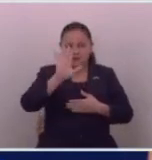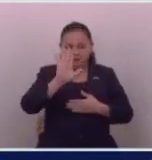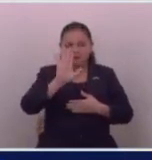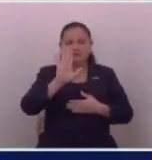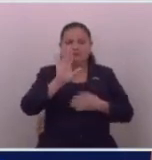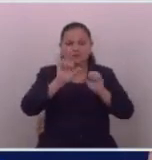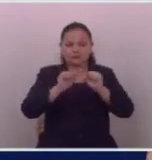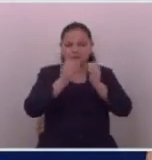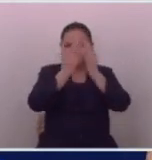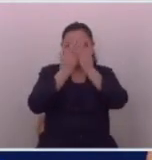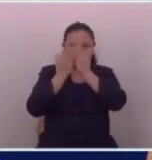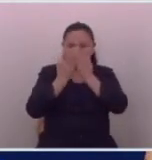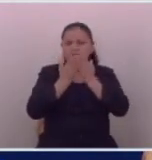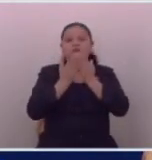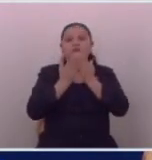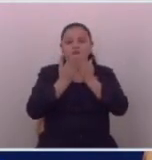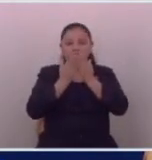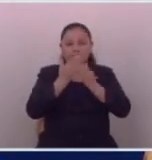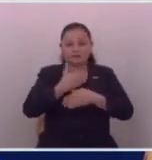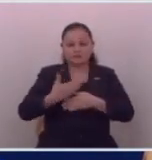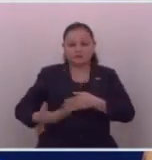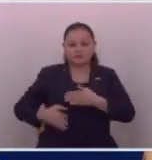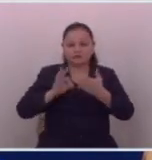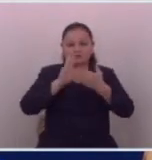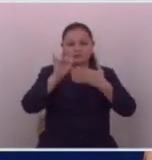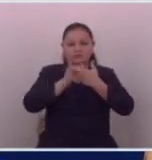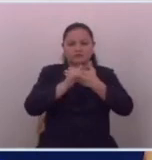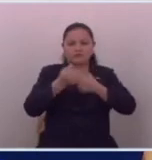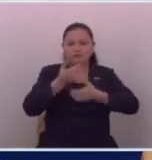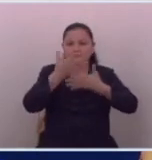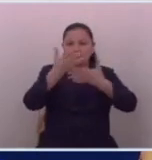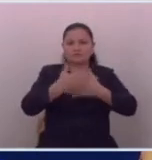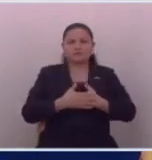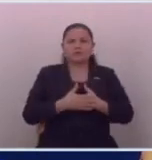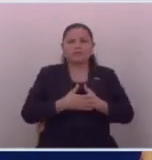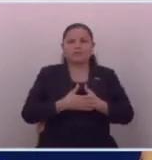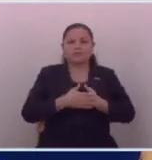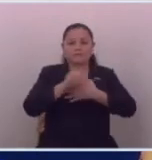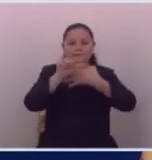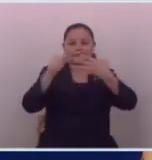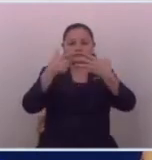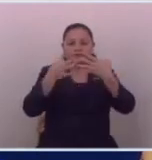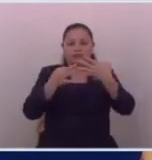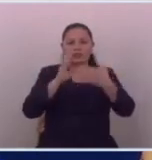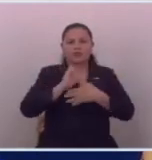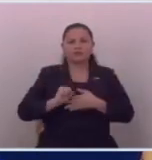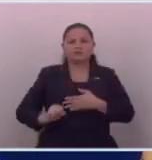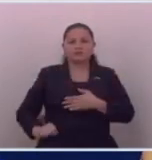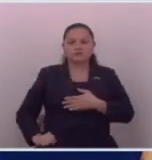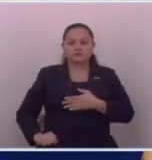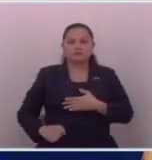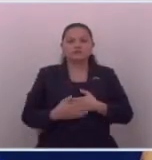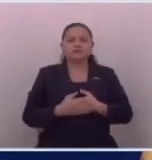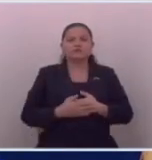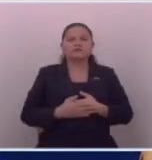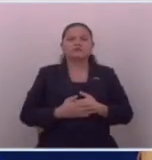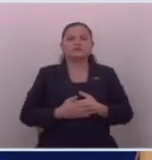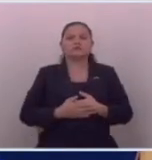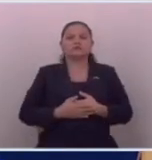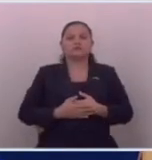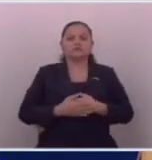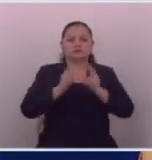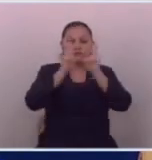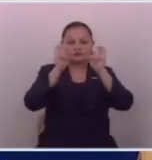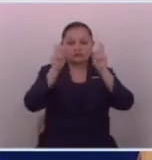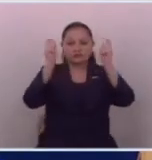con su autorización me permito dar lectura al proyecto de pronunciamiento. La Asamblea Legislativa de la República de El Salvador, en